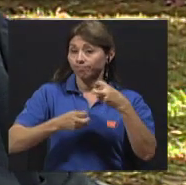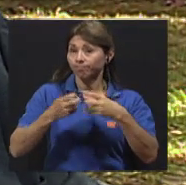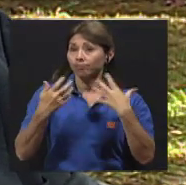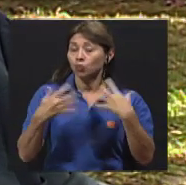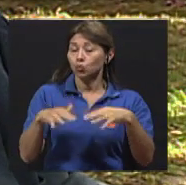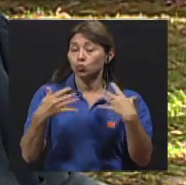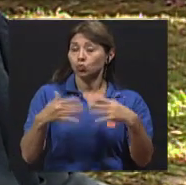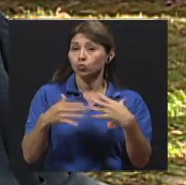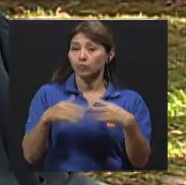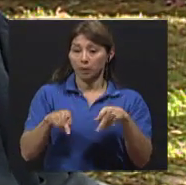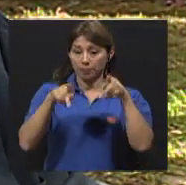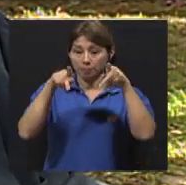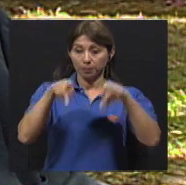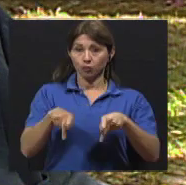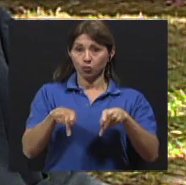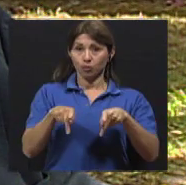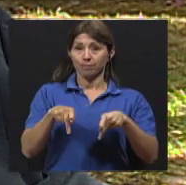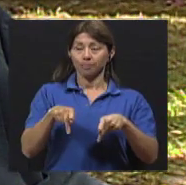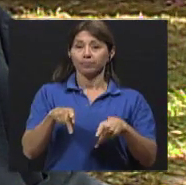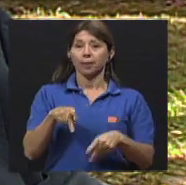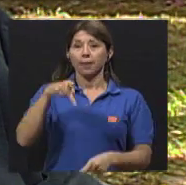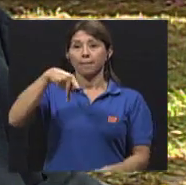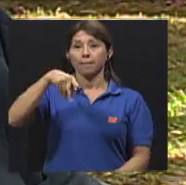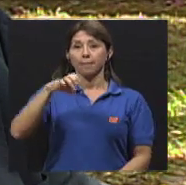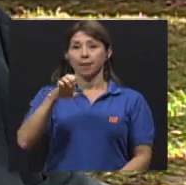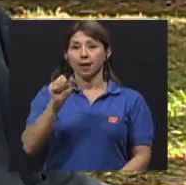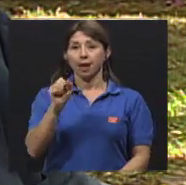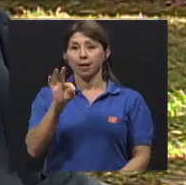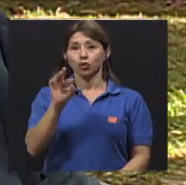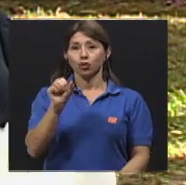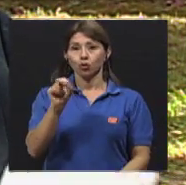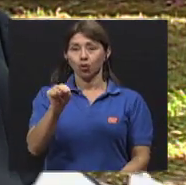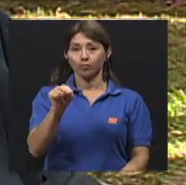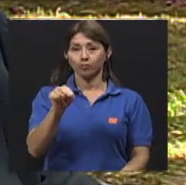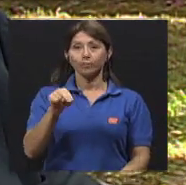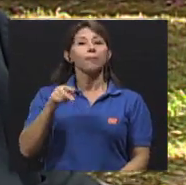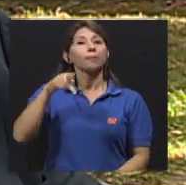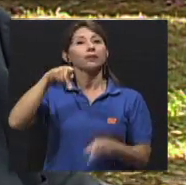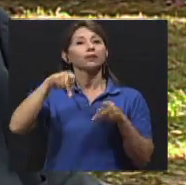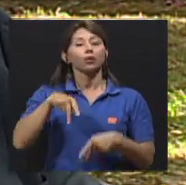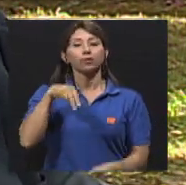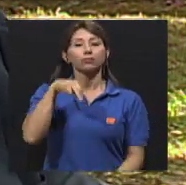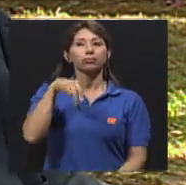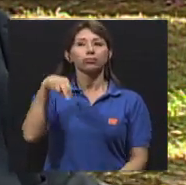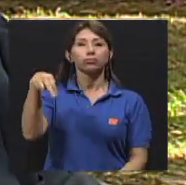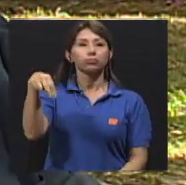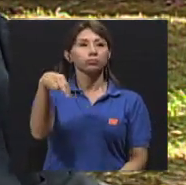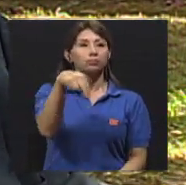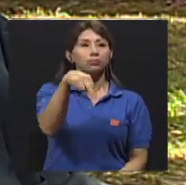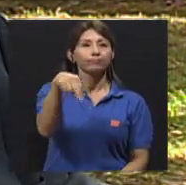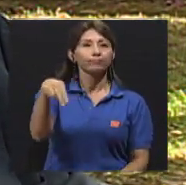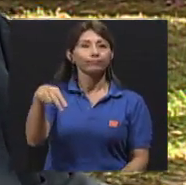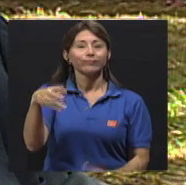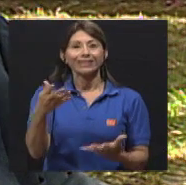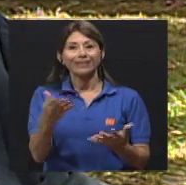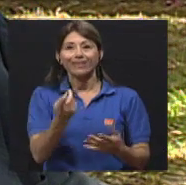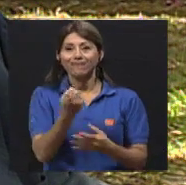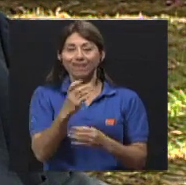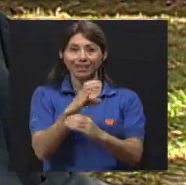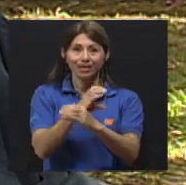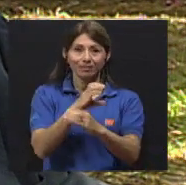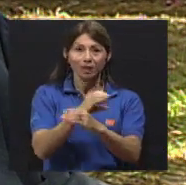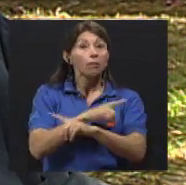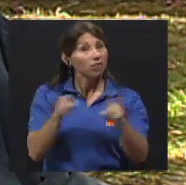que es el comportamiento del peatón. Tenemos algunas infraestructuras adecuadas, pero también falta mucho por hacer en infraestructuras.